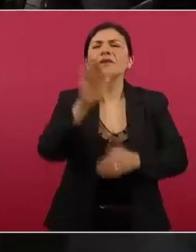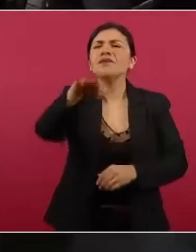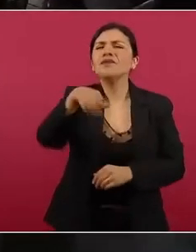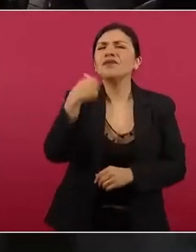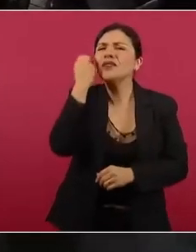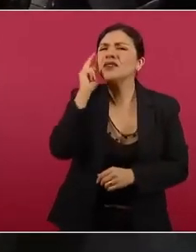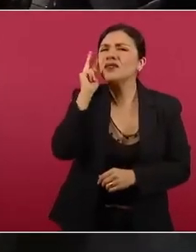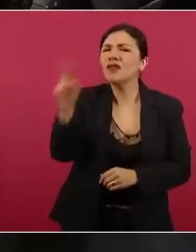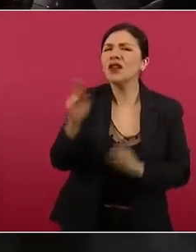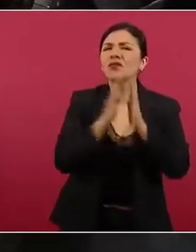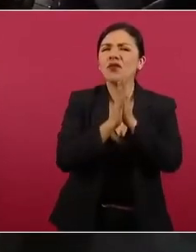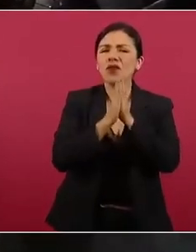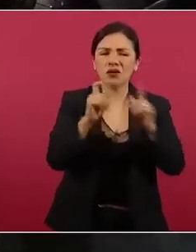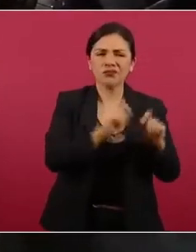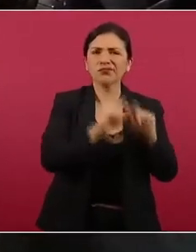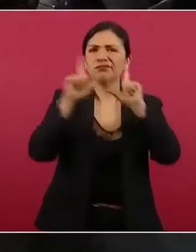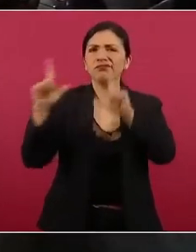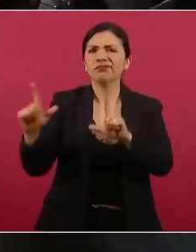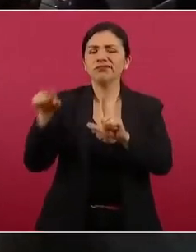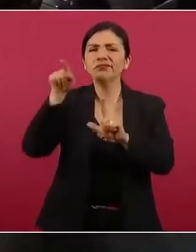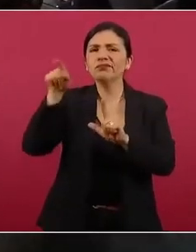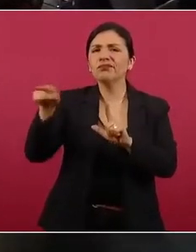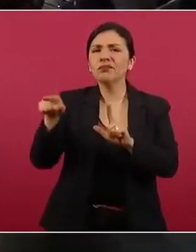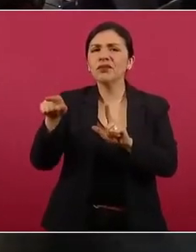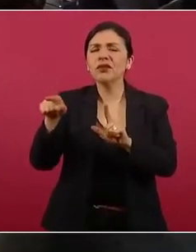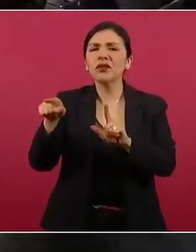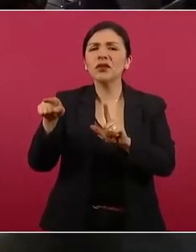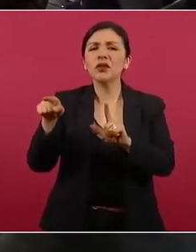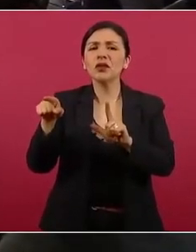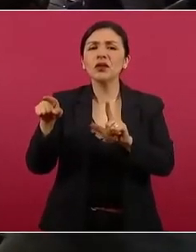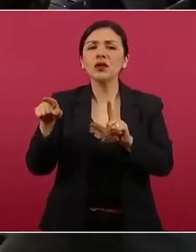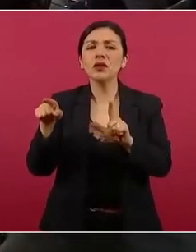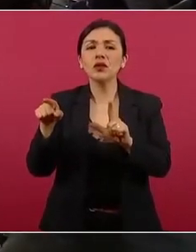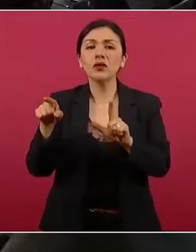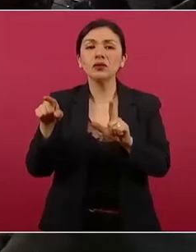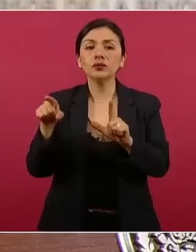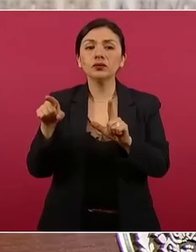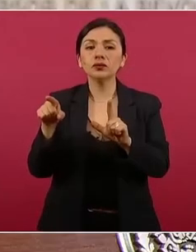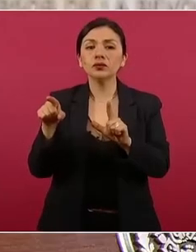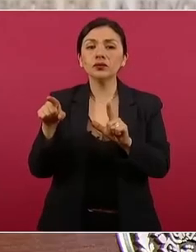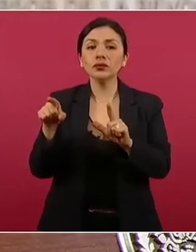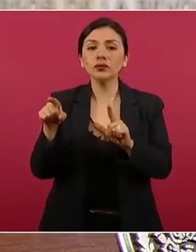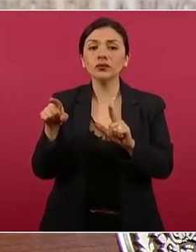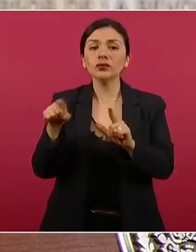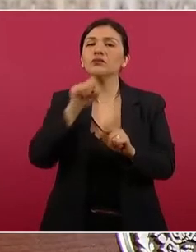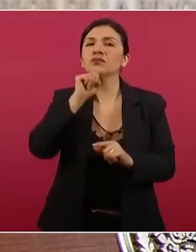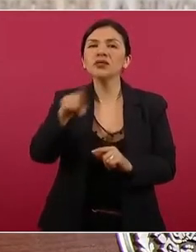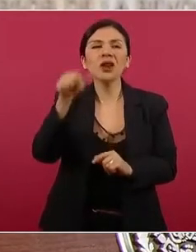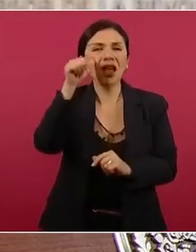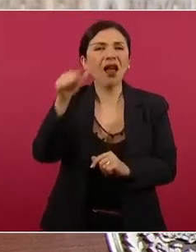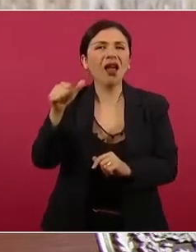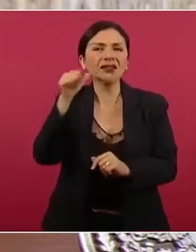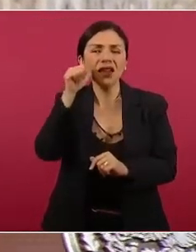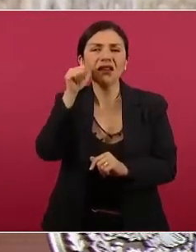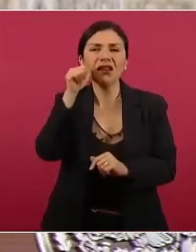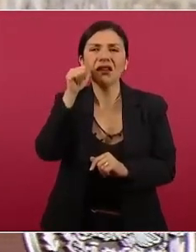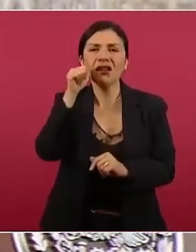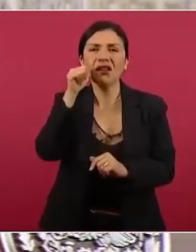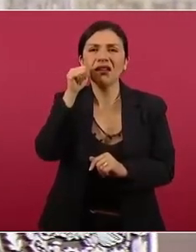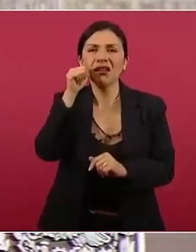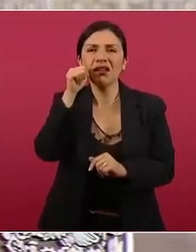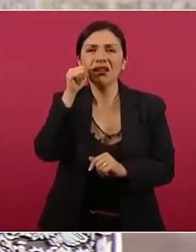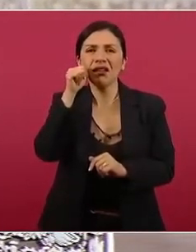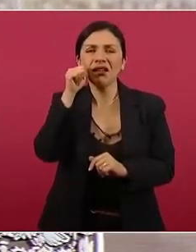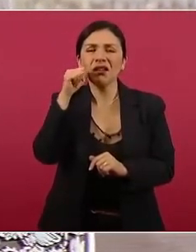tenemos las láminas de ayer, las que